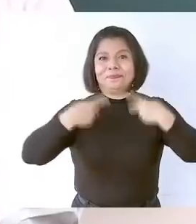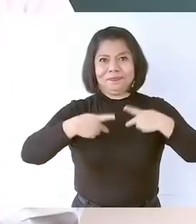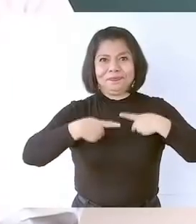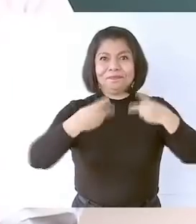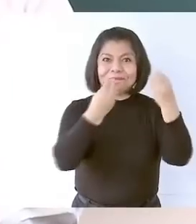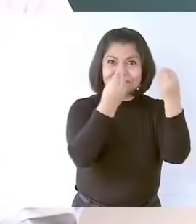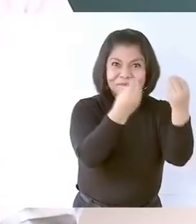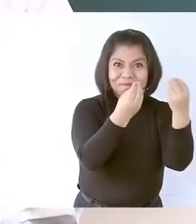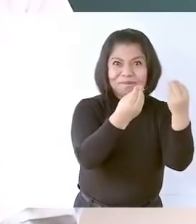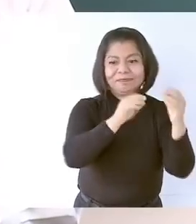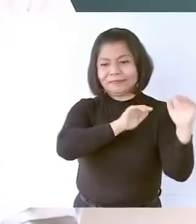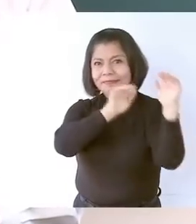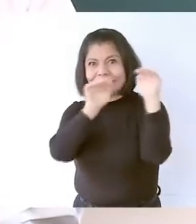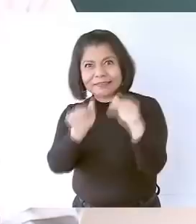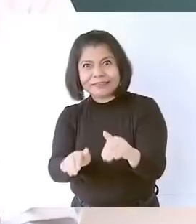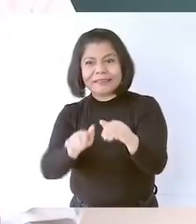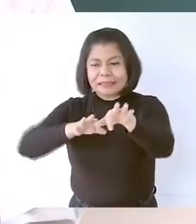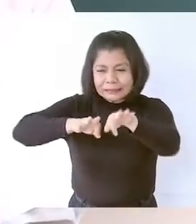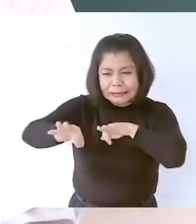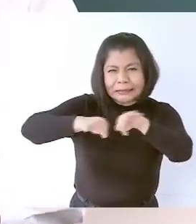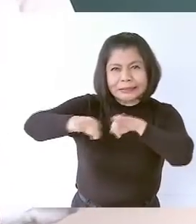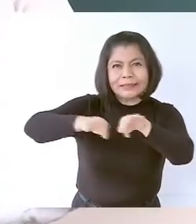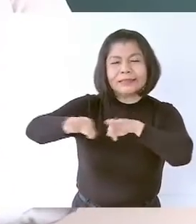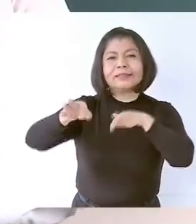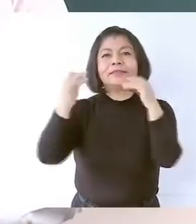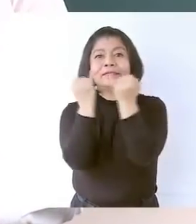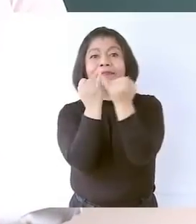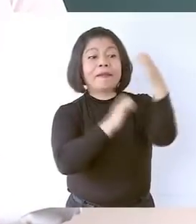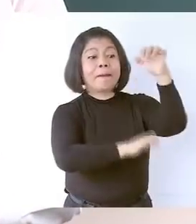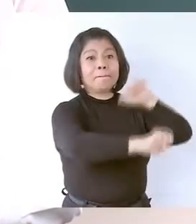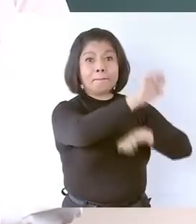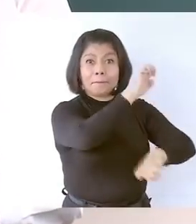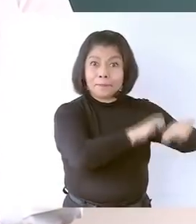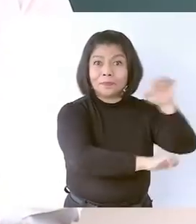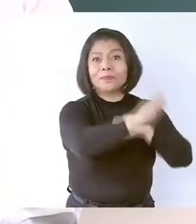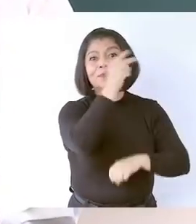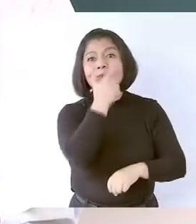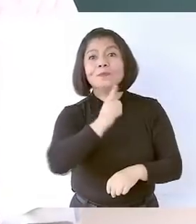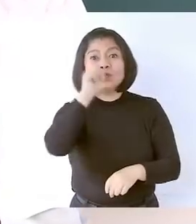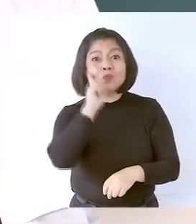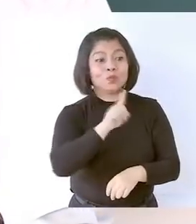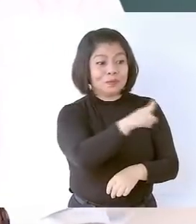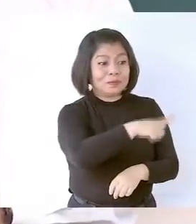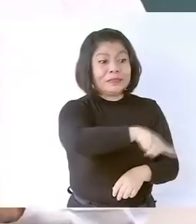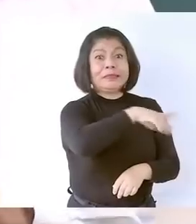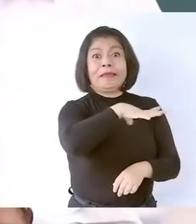tienen sus empresas en Cancún, pero también los que tienen